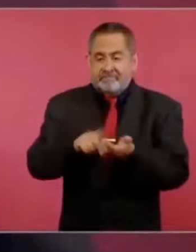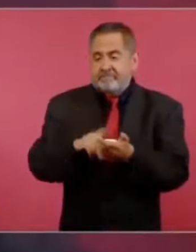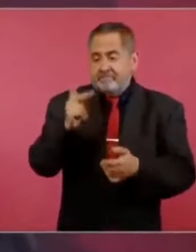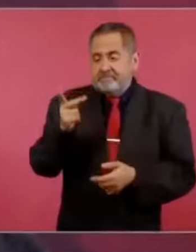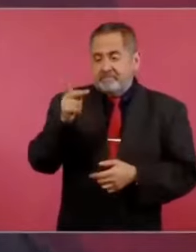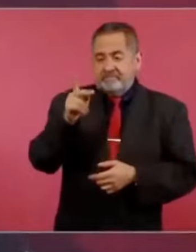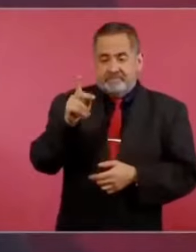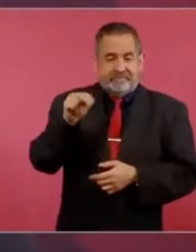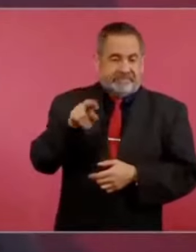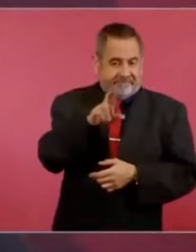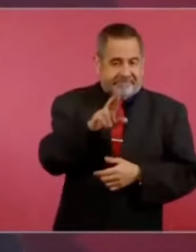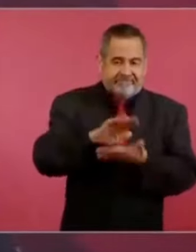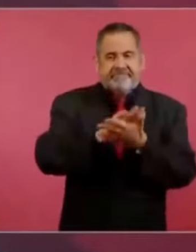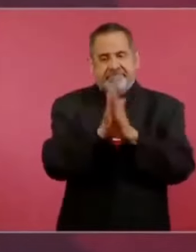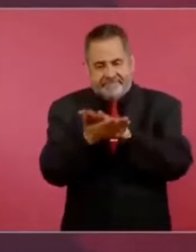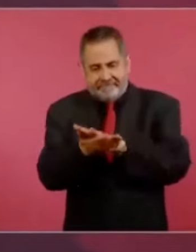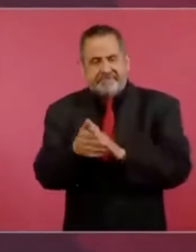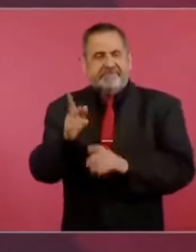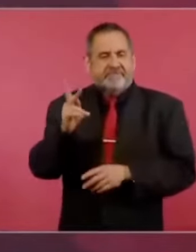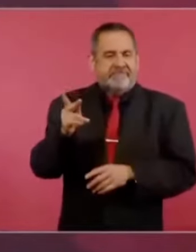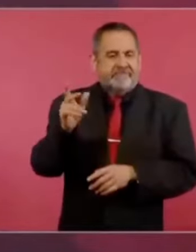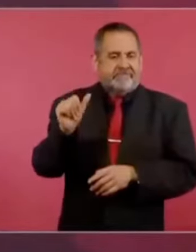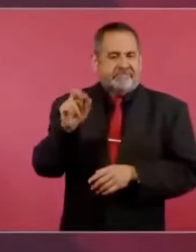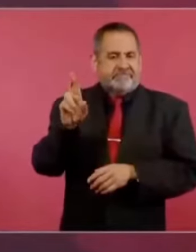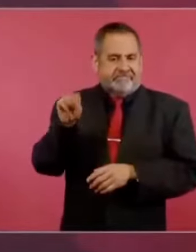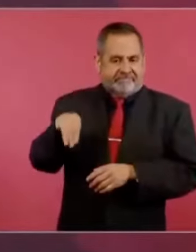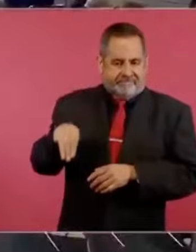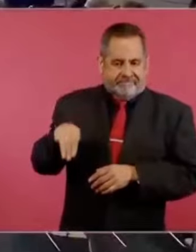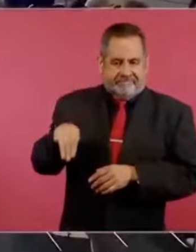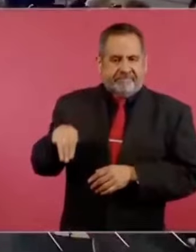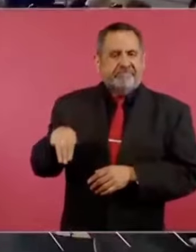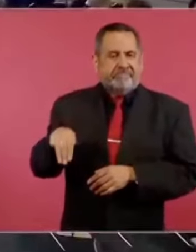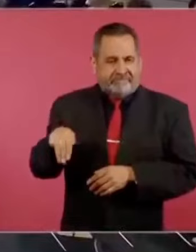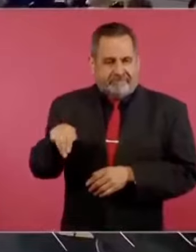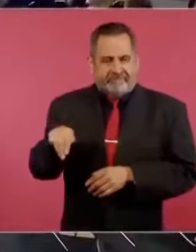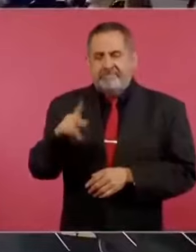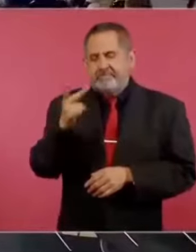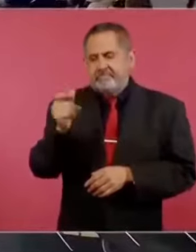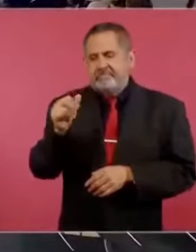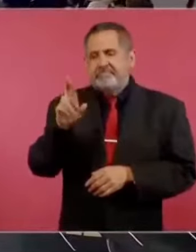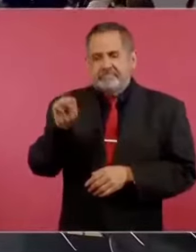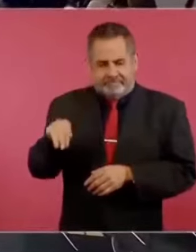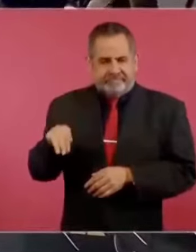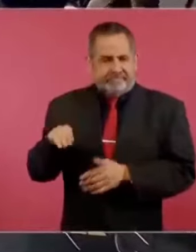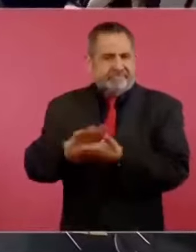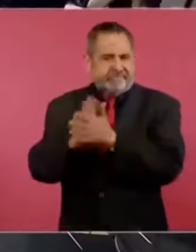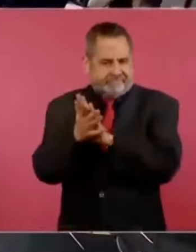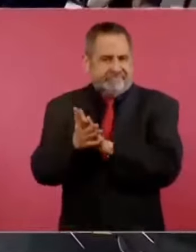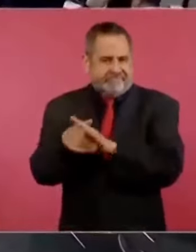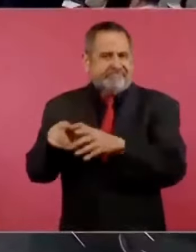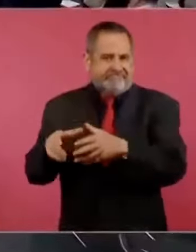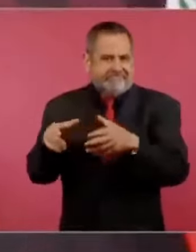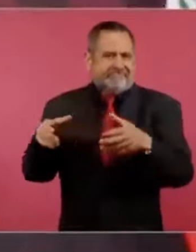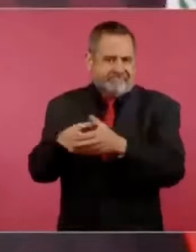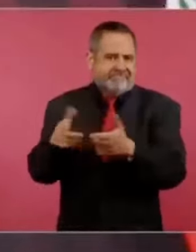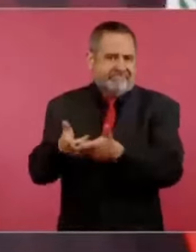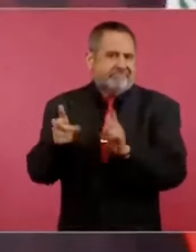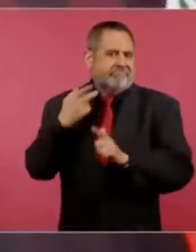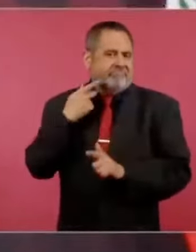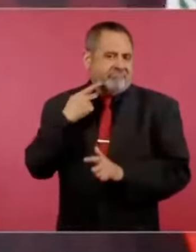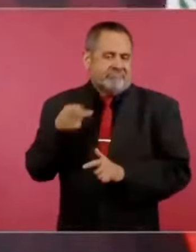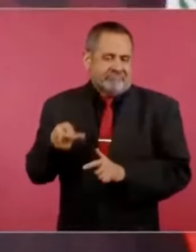se transforma en ese sexenio el Partido de la Revolución Mexicana. Y luego viene